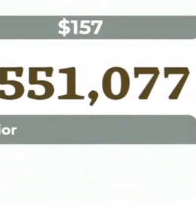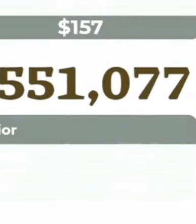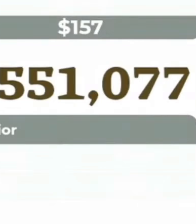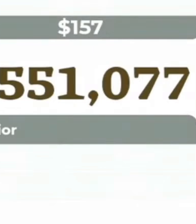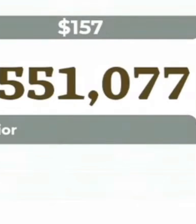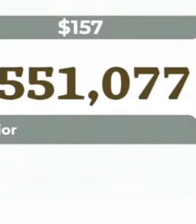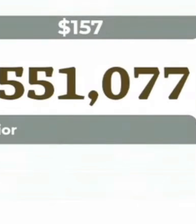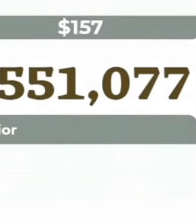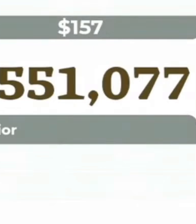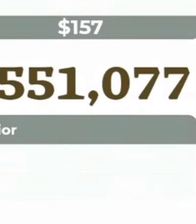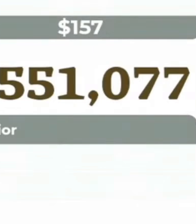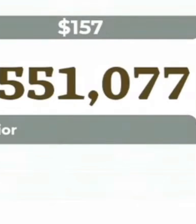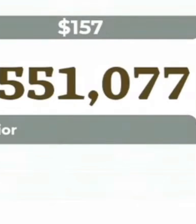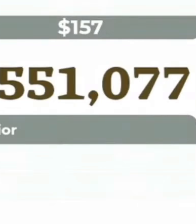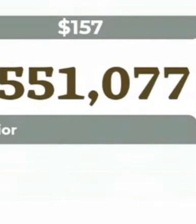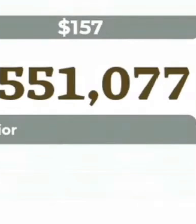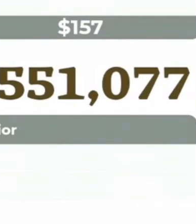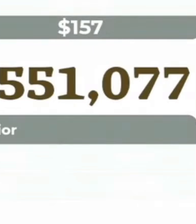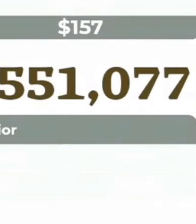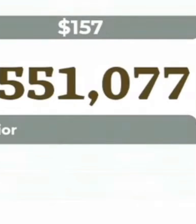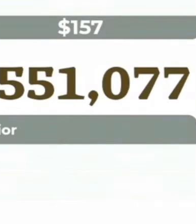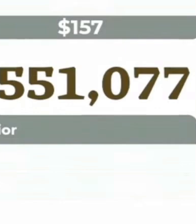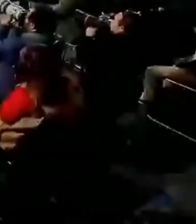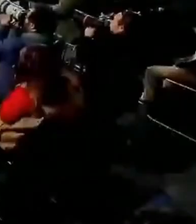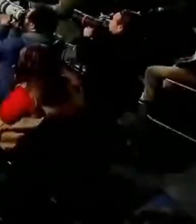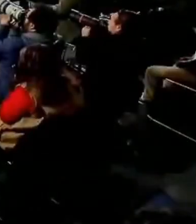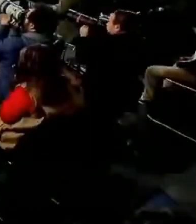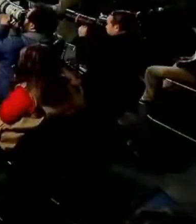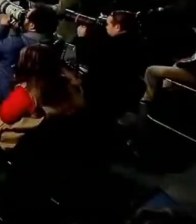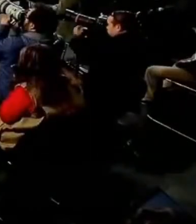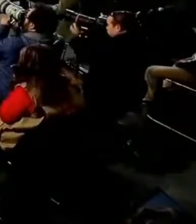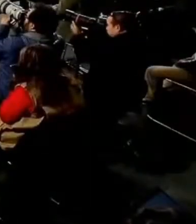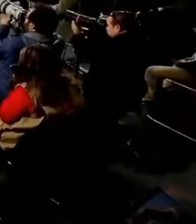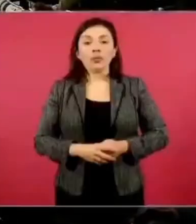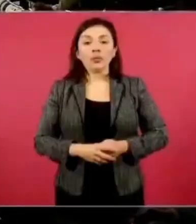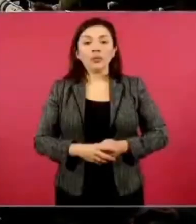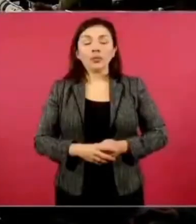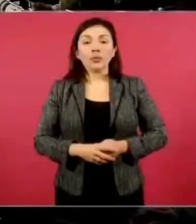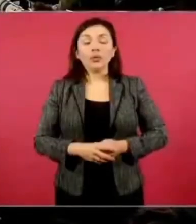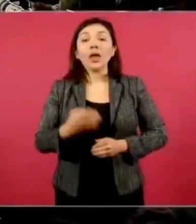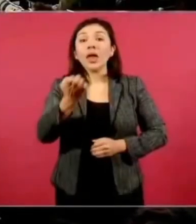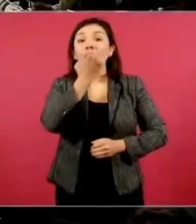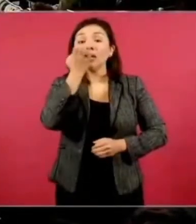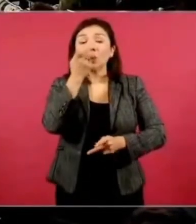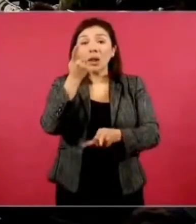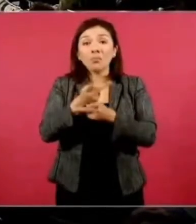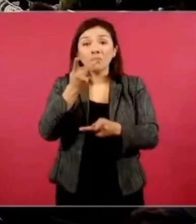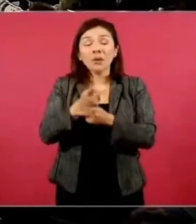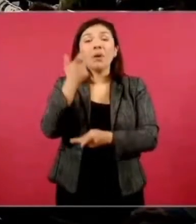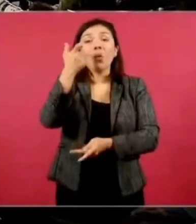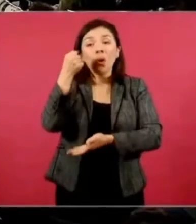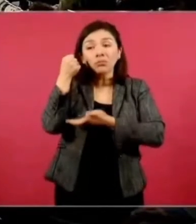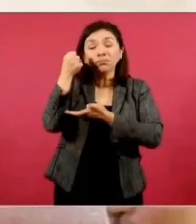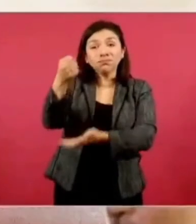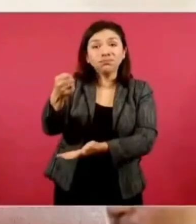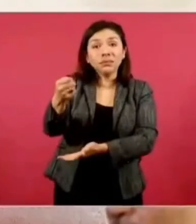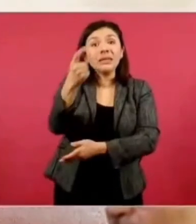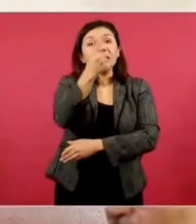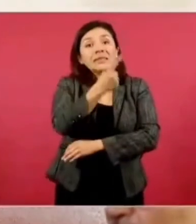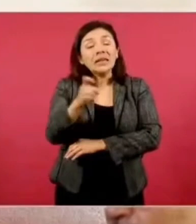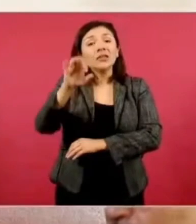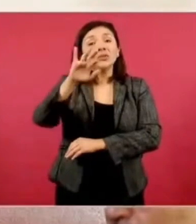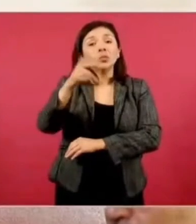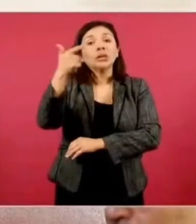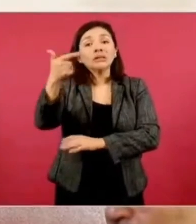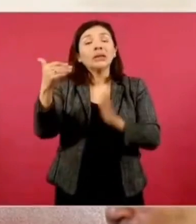en este nivel escolar ha sido de ciento cincuenta y siete mil millones. Ciento cincuenta y